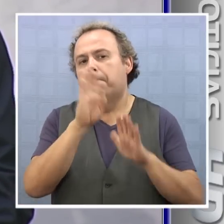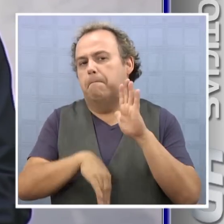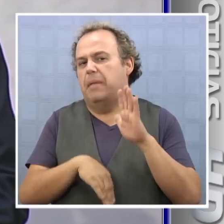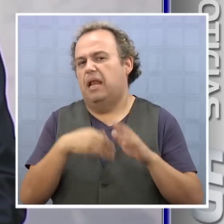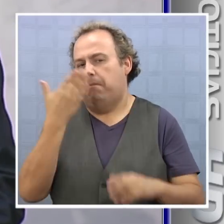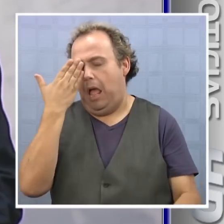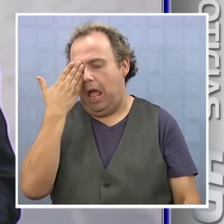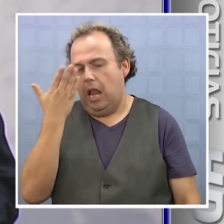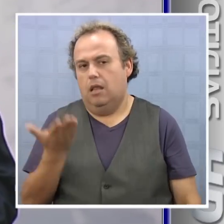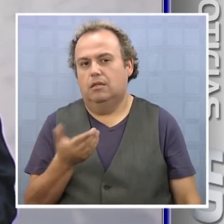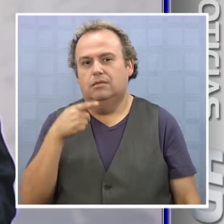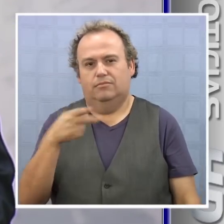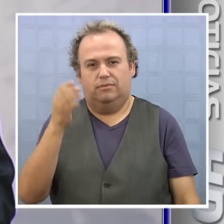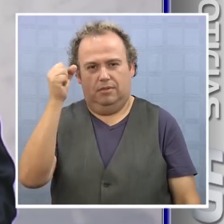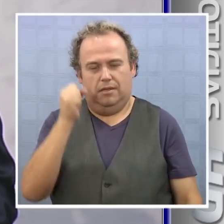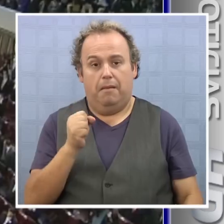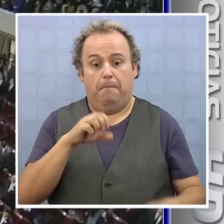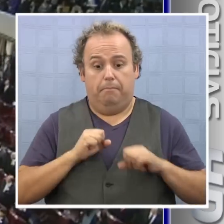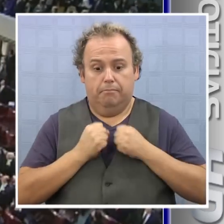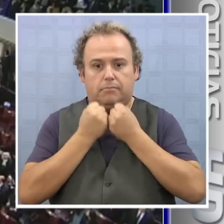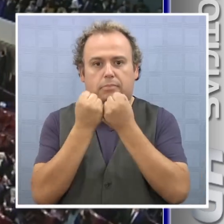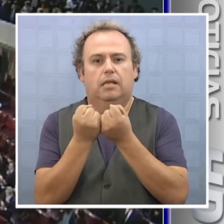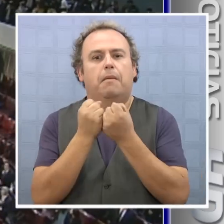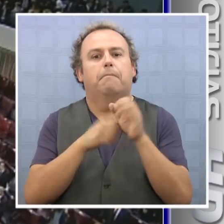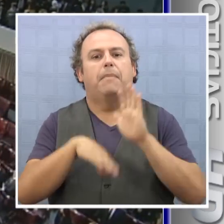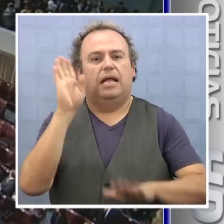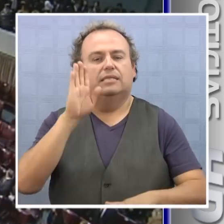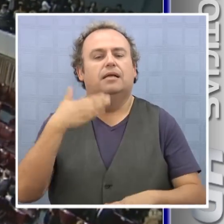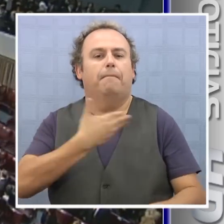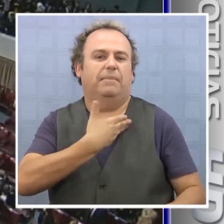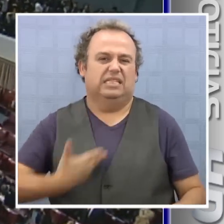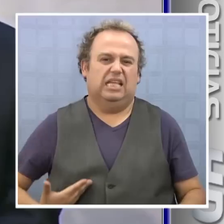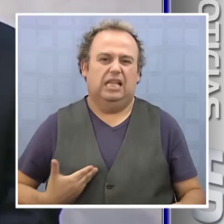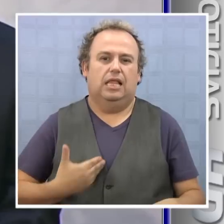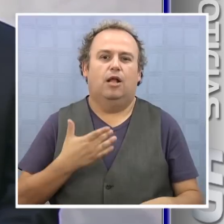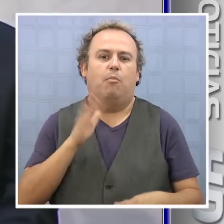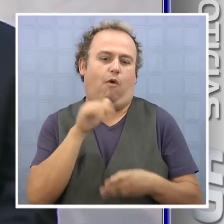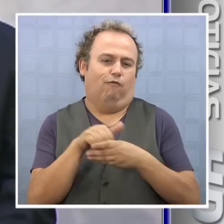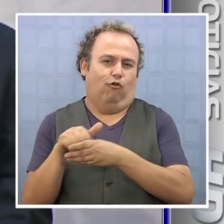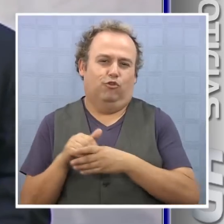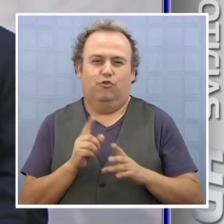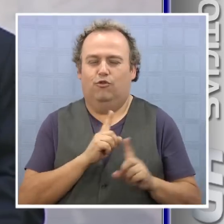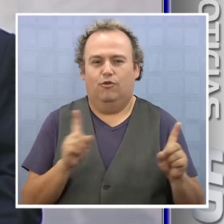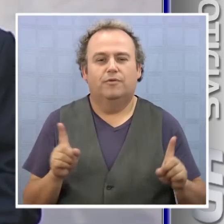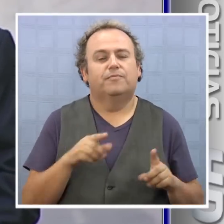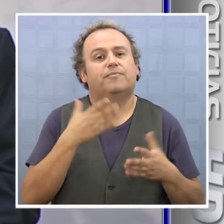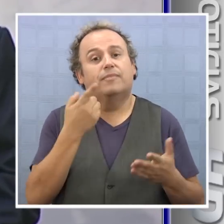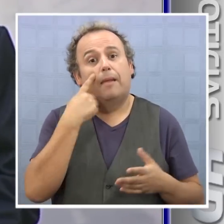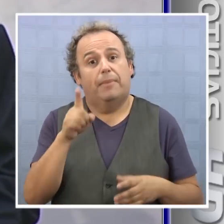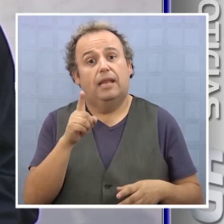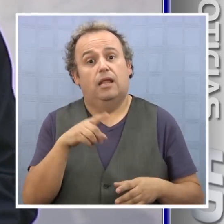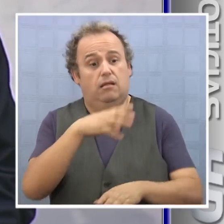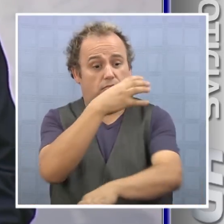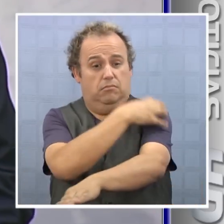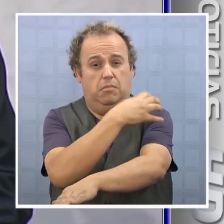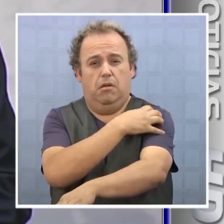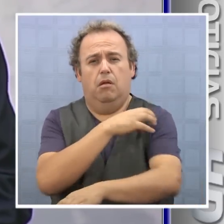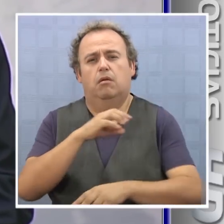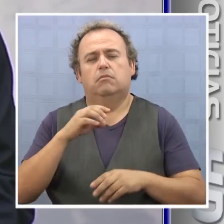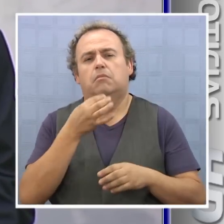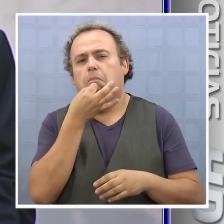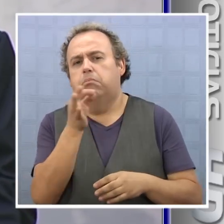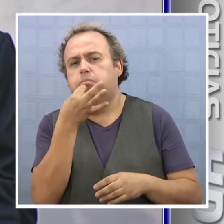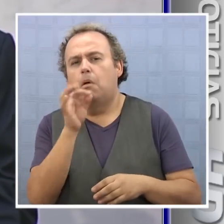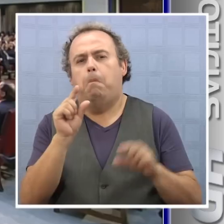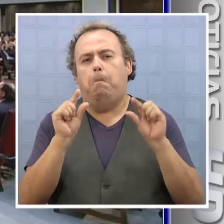malo de Piñera, pues se empoderó más del rol de presidente que el de candidato. Sin embargo, para la región fue